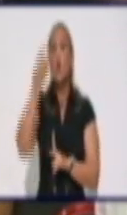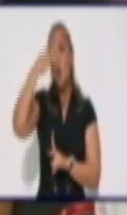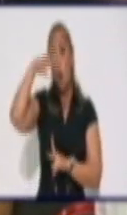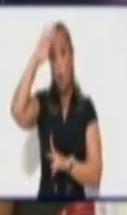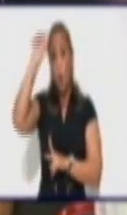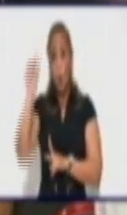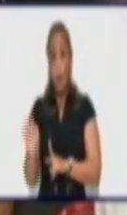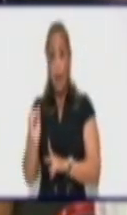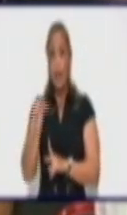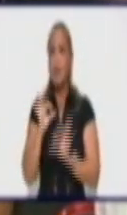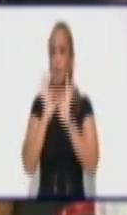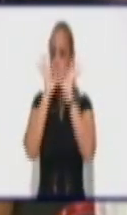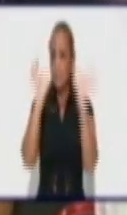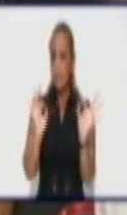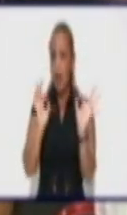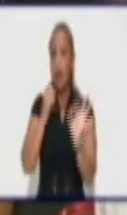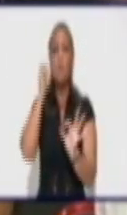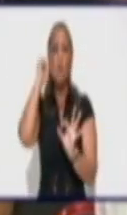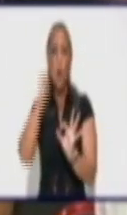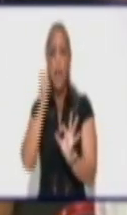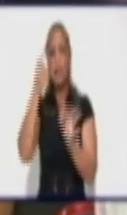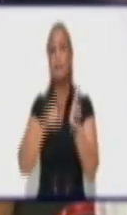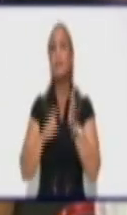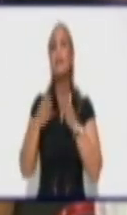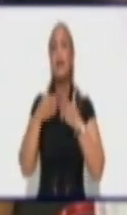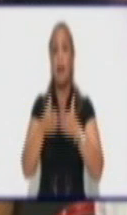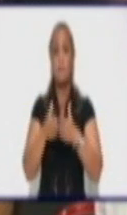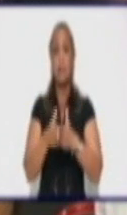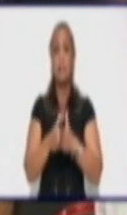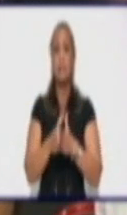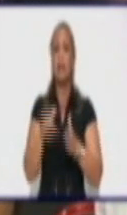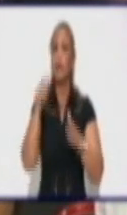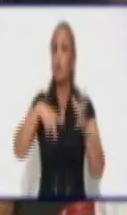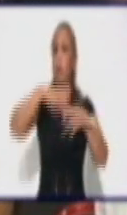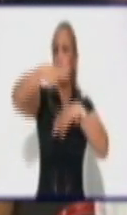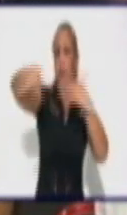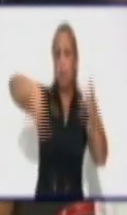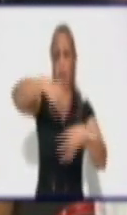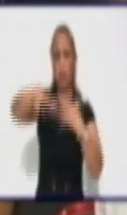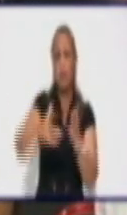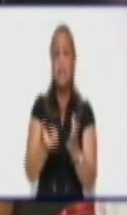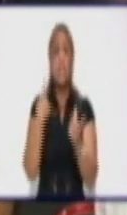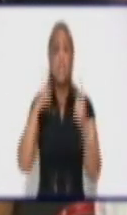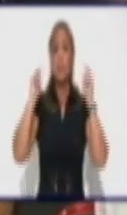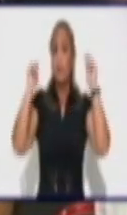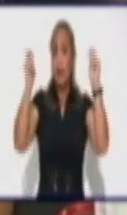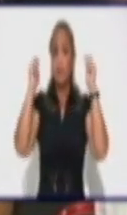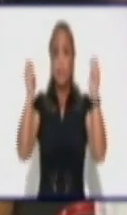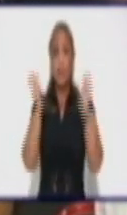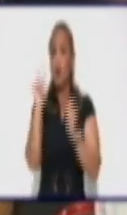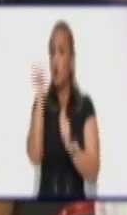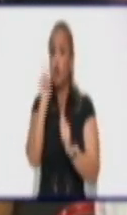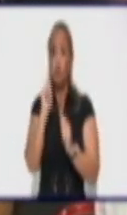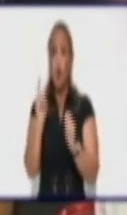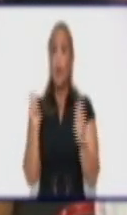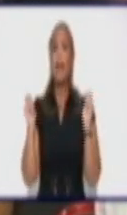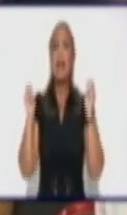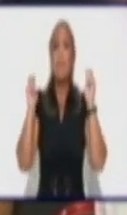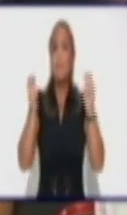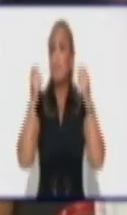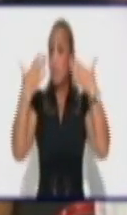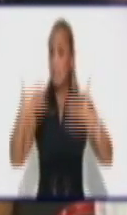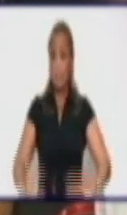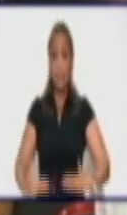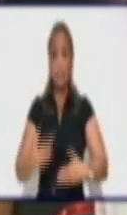granmense, esas que estuvieron en los disturbios y que se manifestaron no son las representantes de la mujer